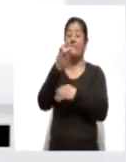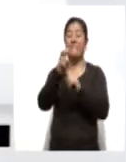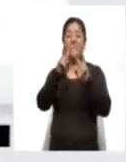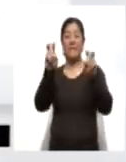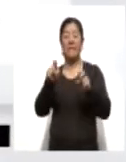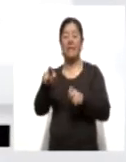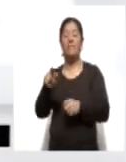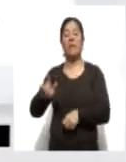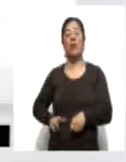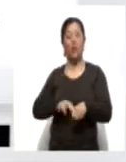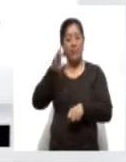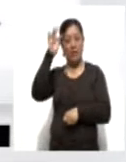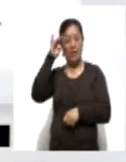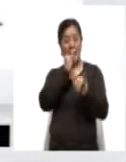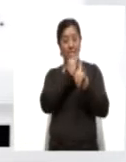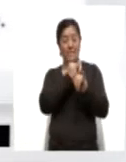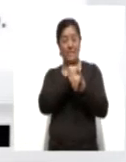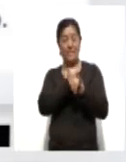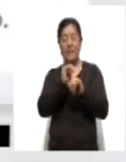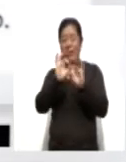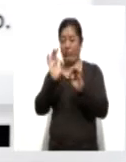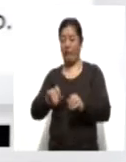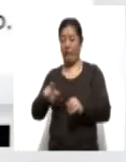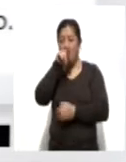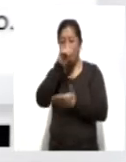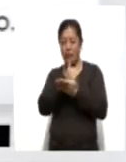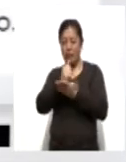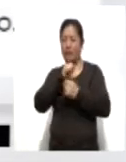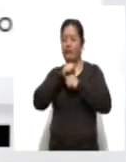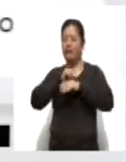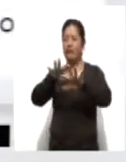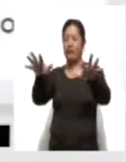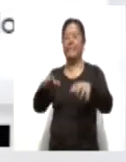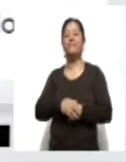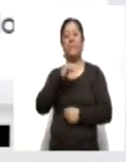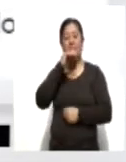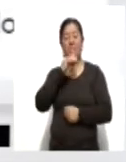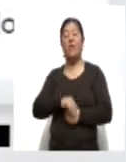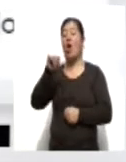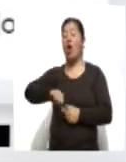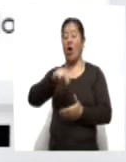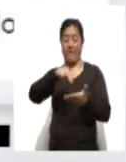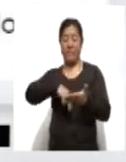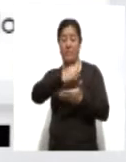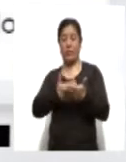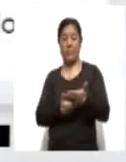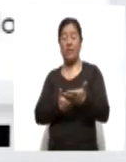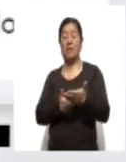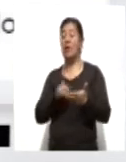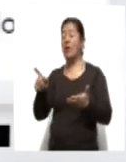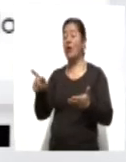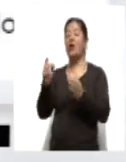Mena, a través de las redes sociales, en la cuenta oficial de Twitter, publicó lo siguiente. Hoy firmé un convenio inédito con Fundación